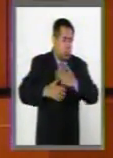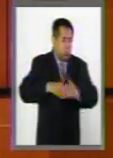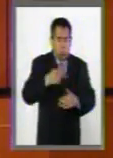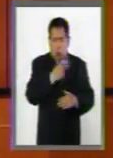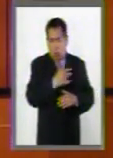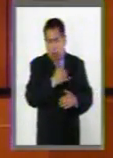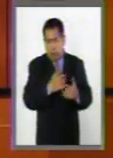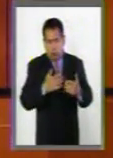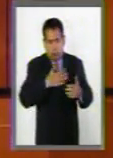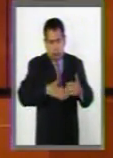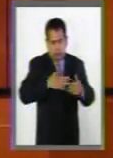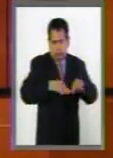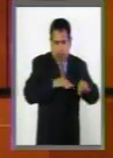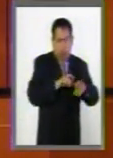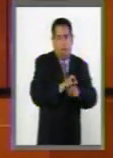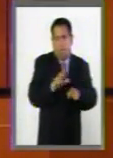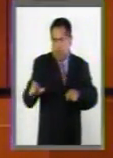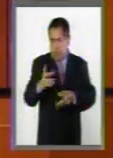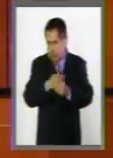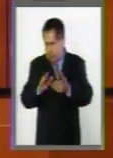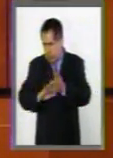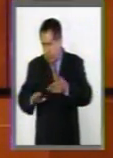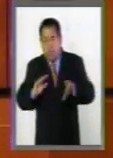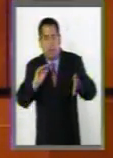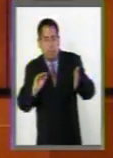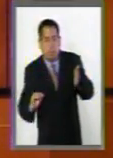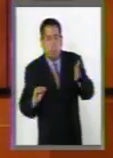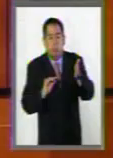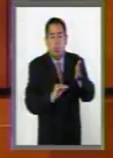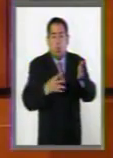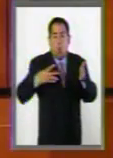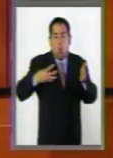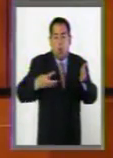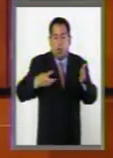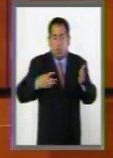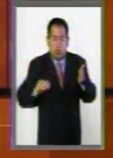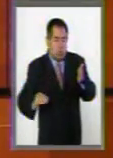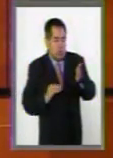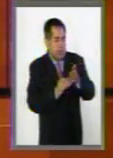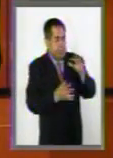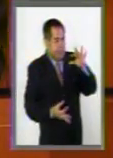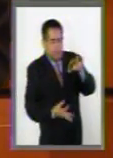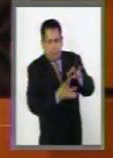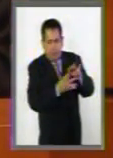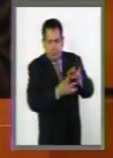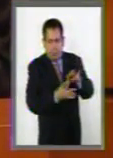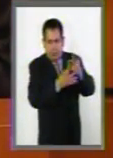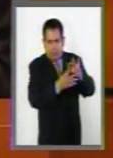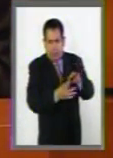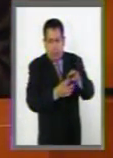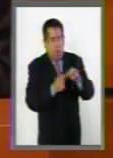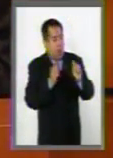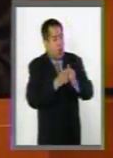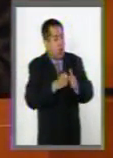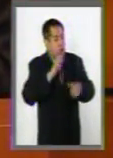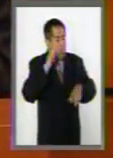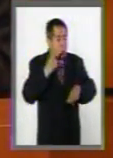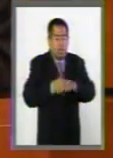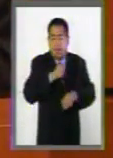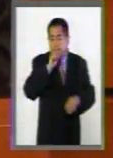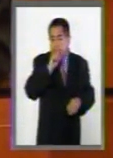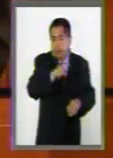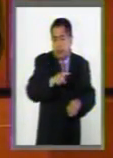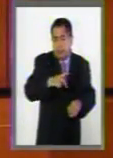adolescente, agregar una criatura sobre la obligación